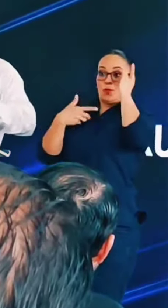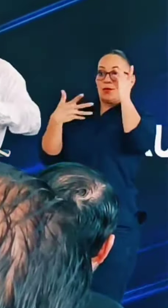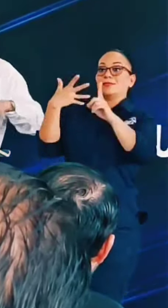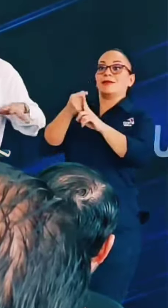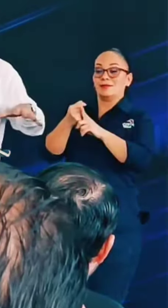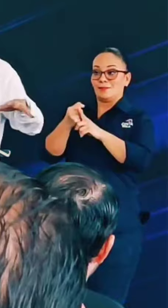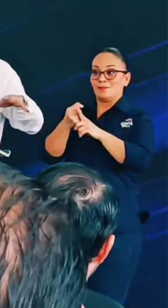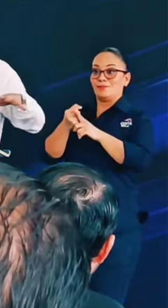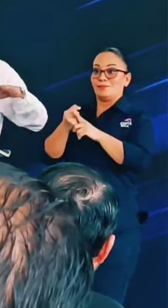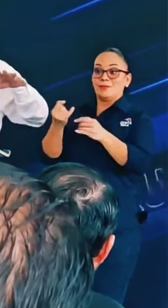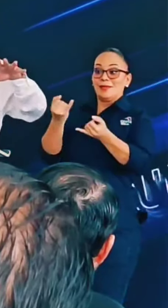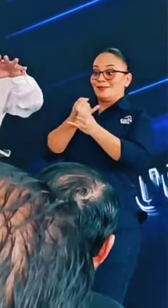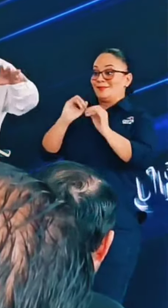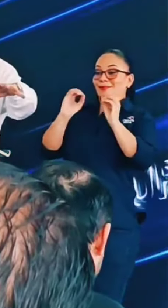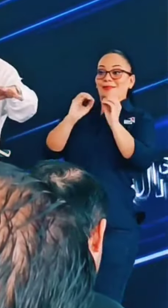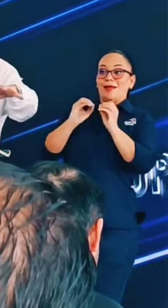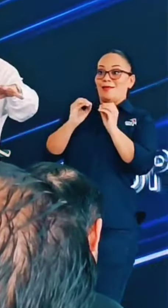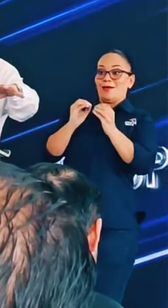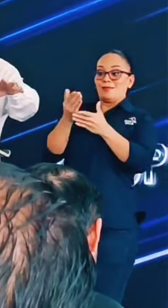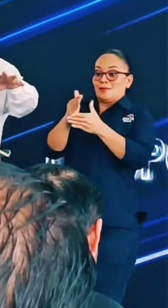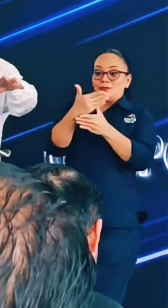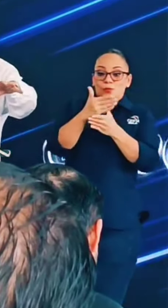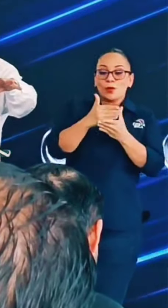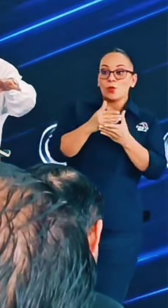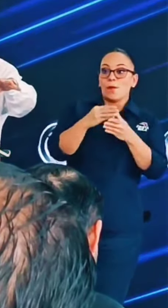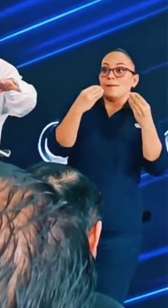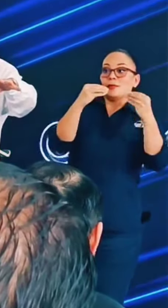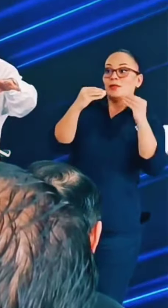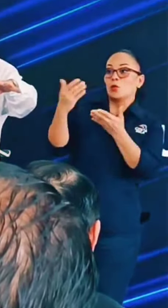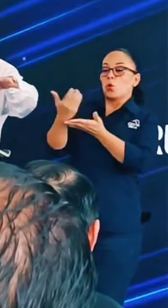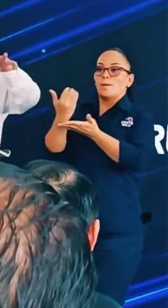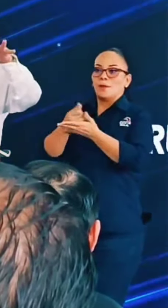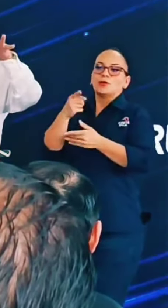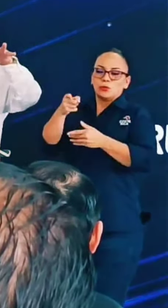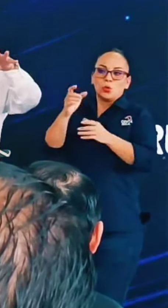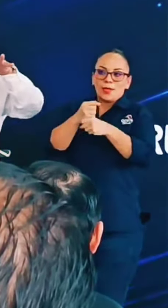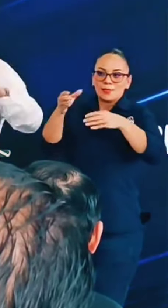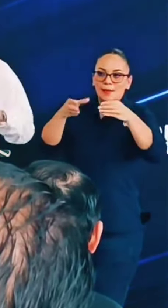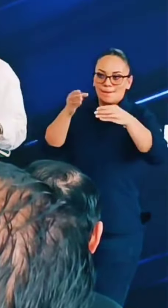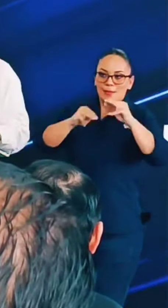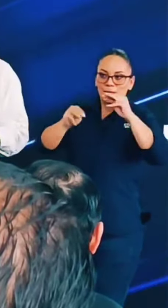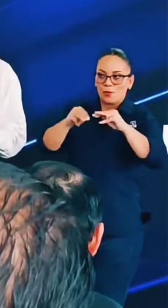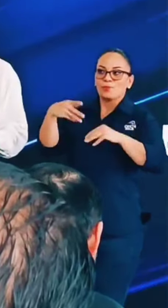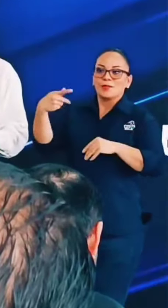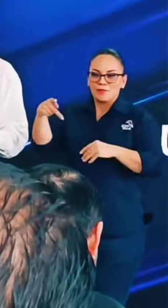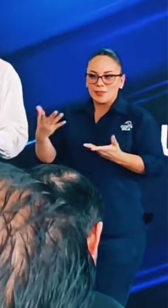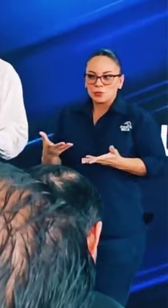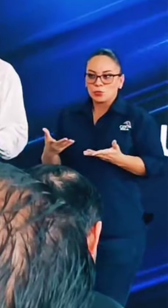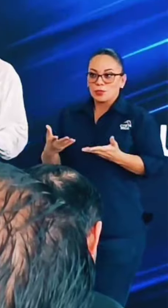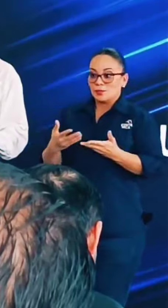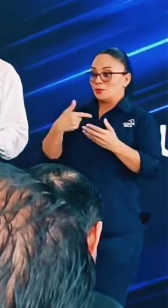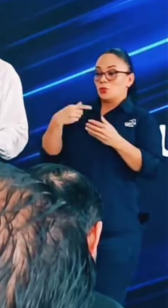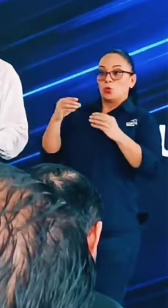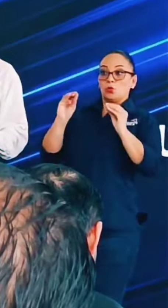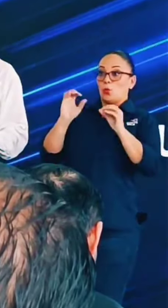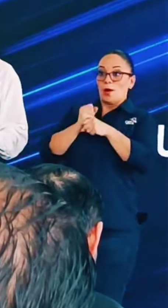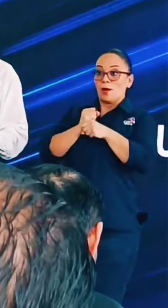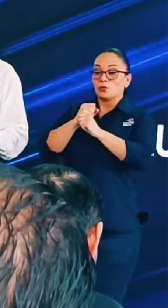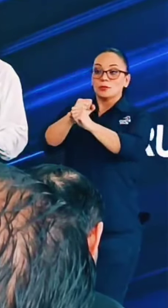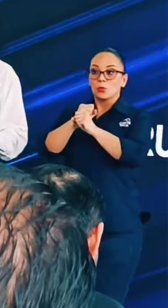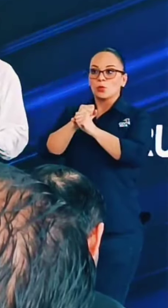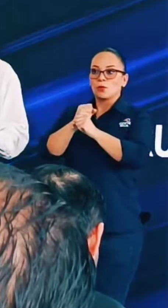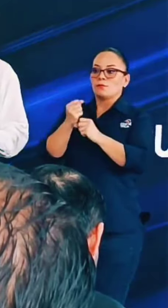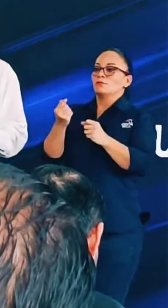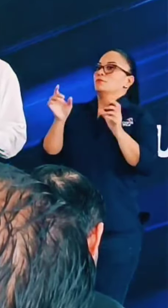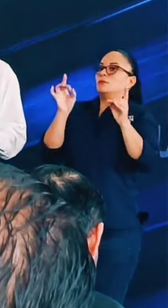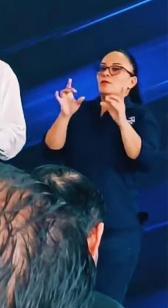haber distribuido, vendido y comprado, porque eso es lo que hacen los mercados, esos riesgos, podría ser fatal para cualquier